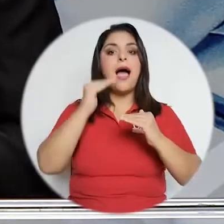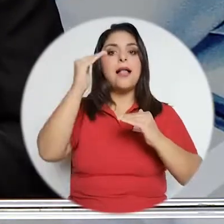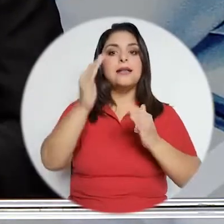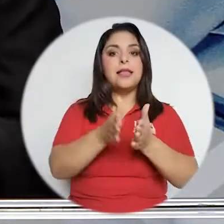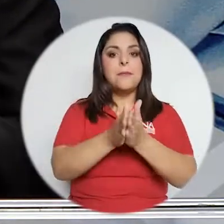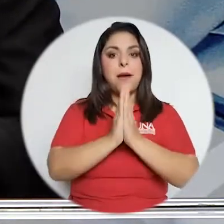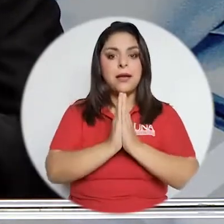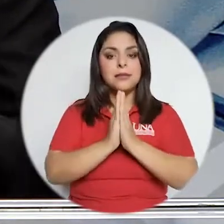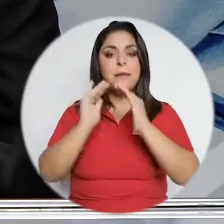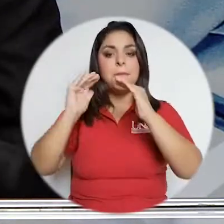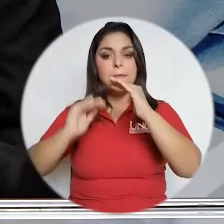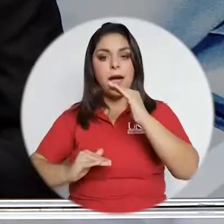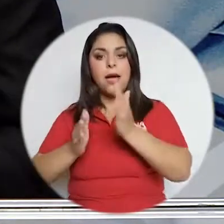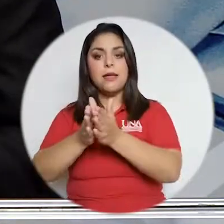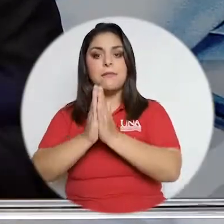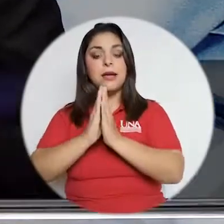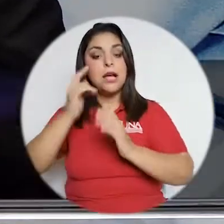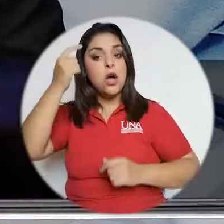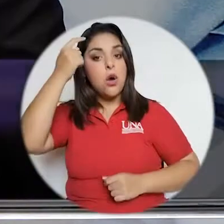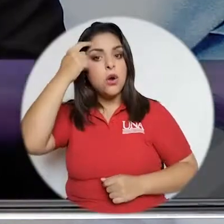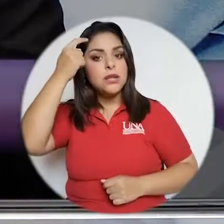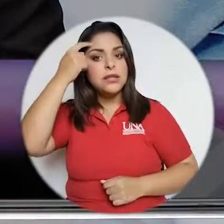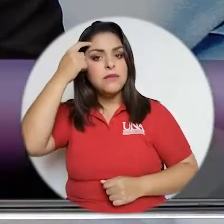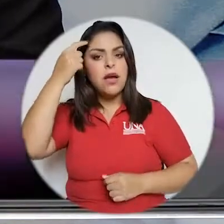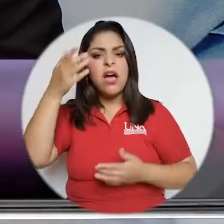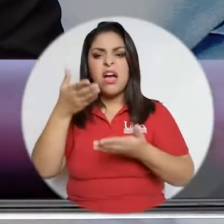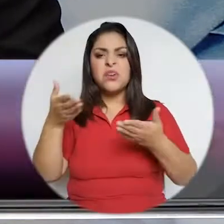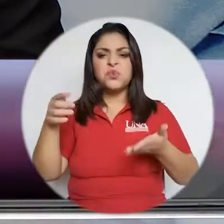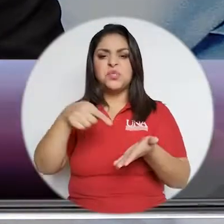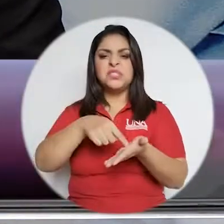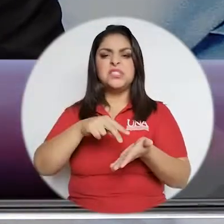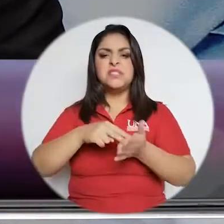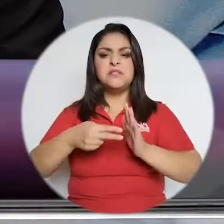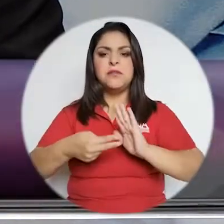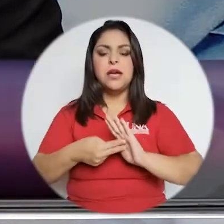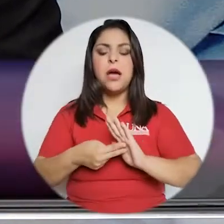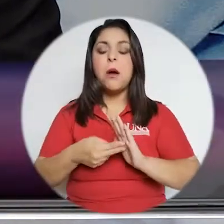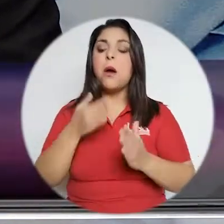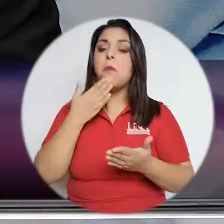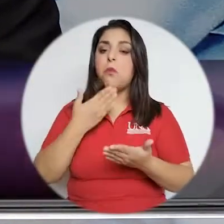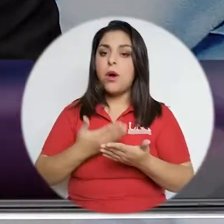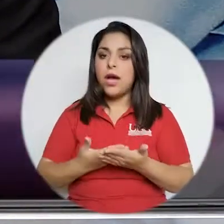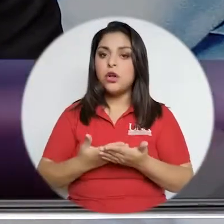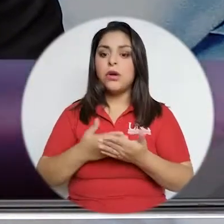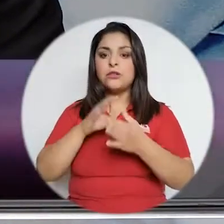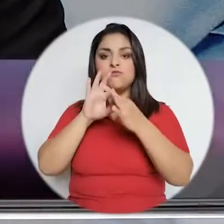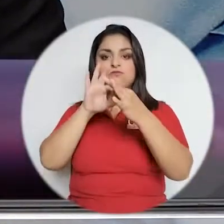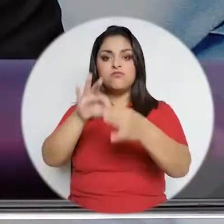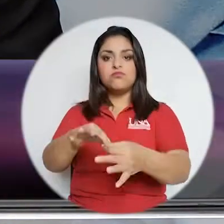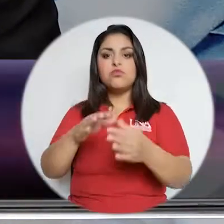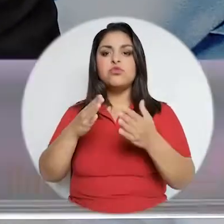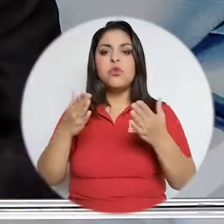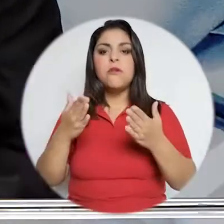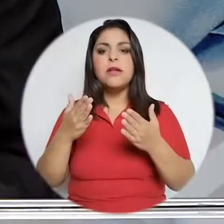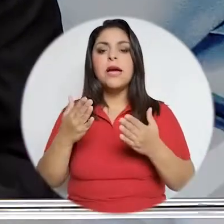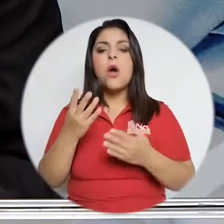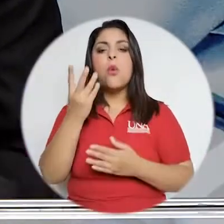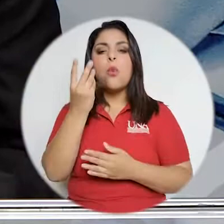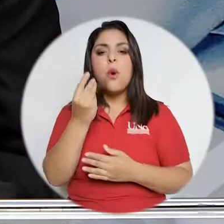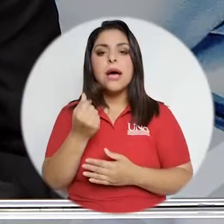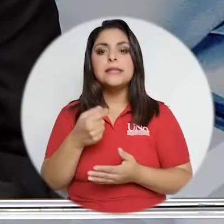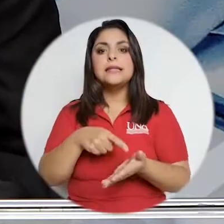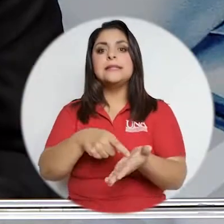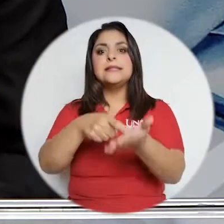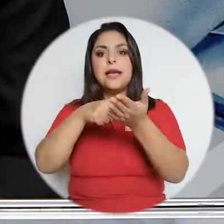Básicamente, el nivel de demanda cognitiva tiene que ver con qué tanta exigencia o qué tanto reto tiene lo que usted está